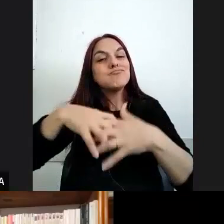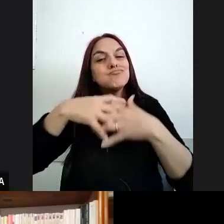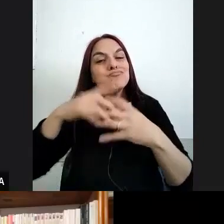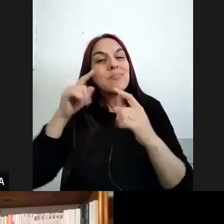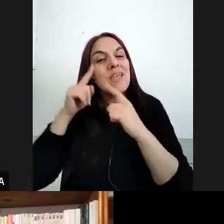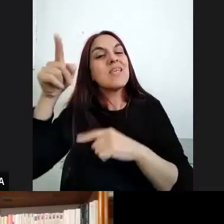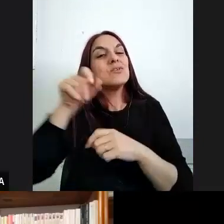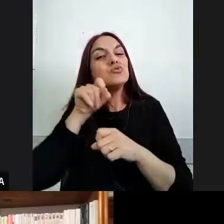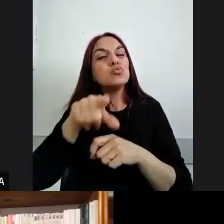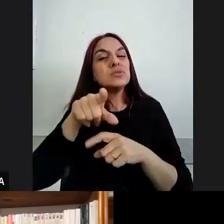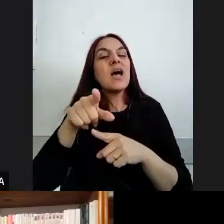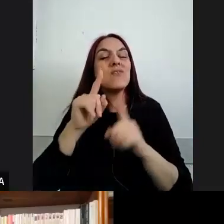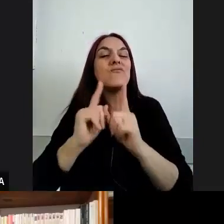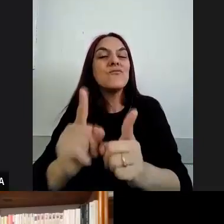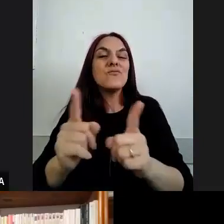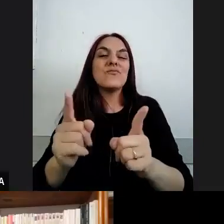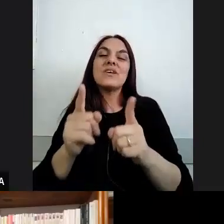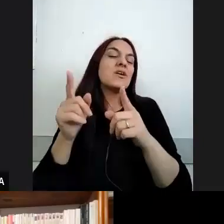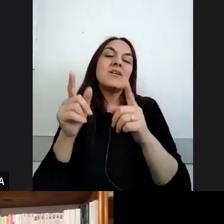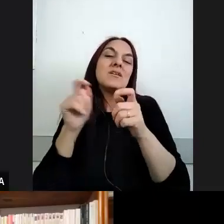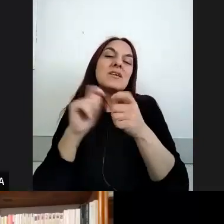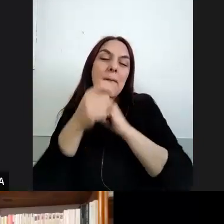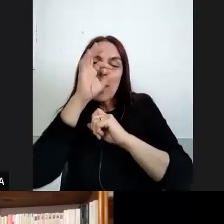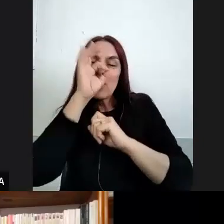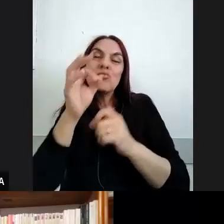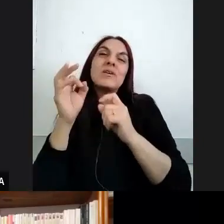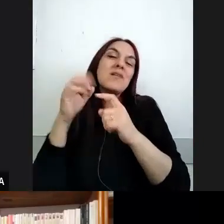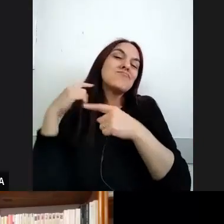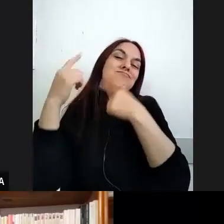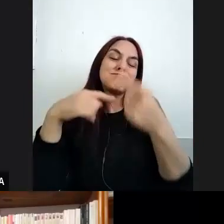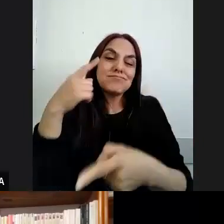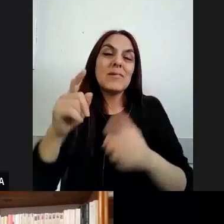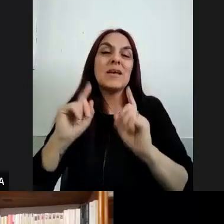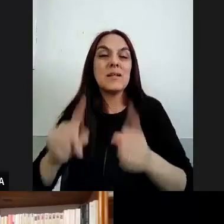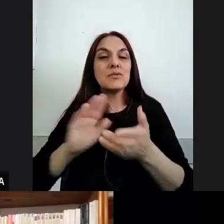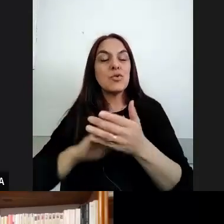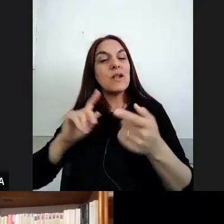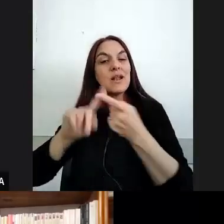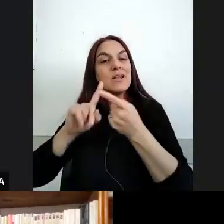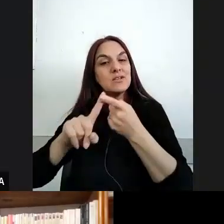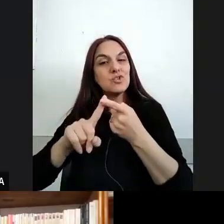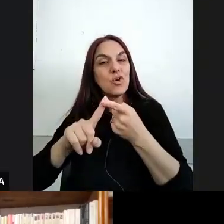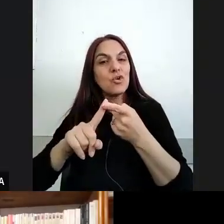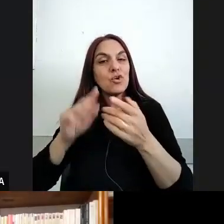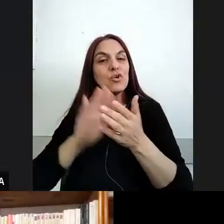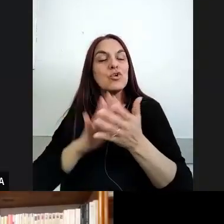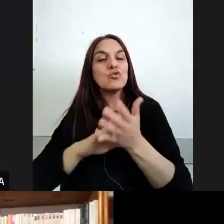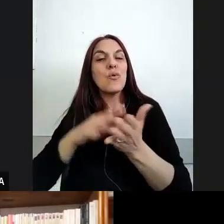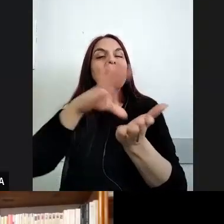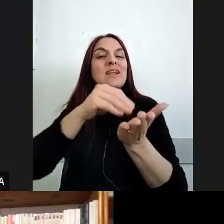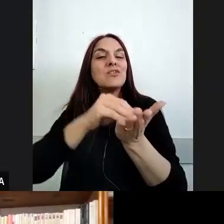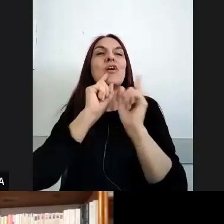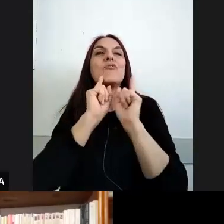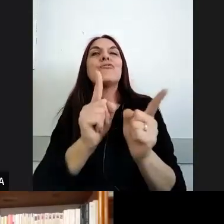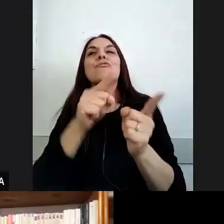fija ¿no? y además la relación y las referencias culturales a la fijeza territorial y por